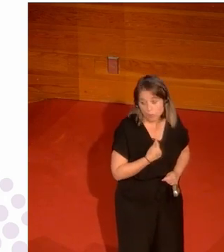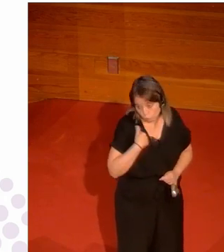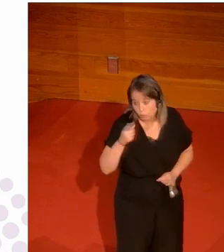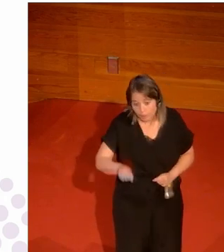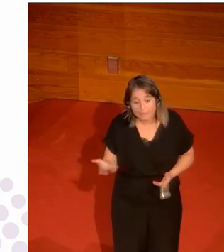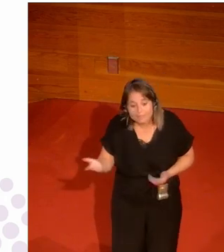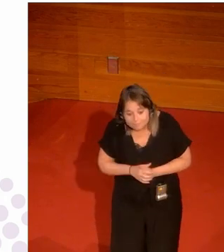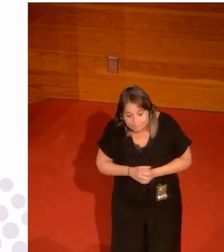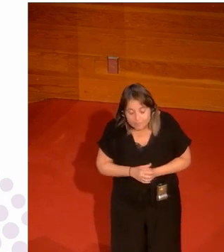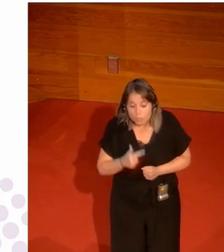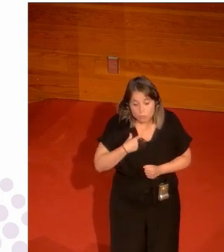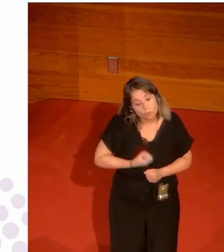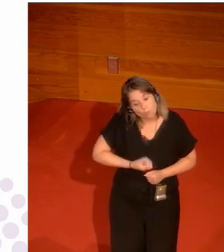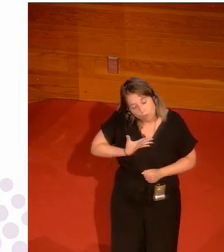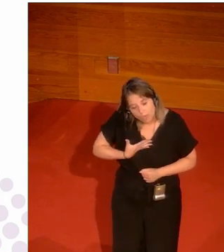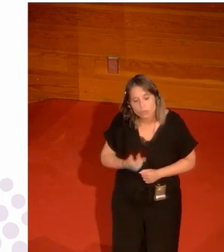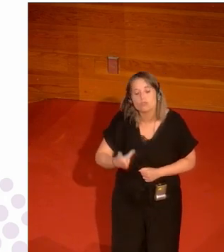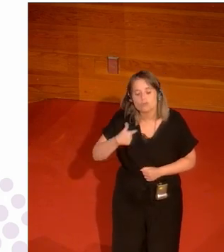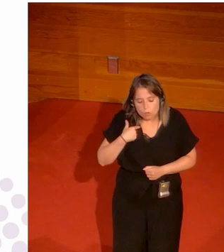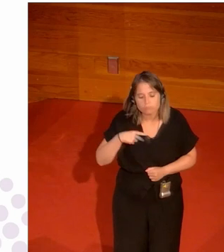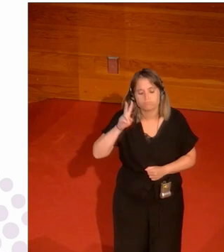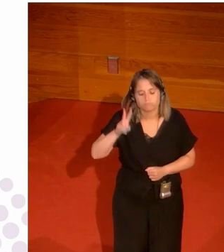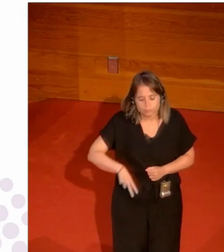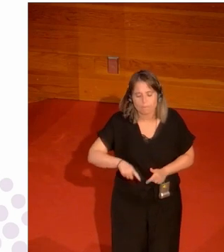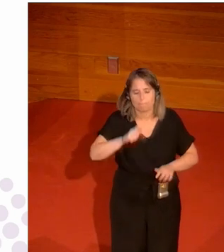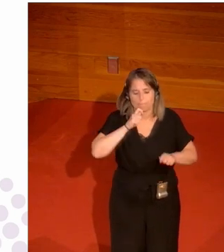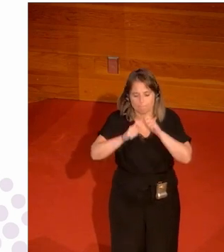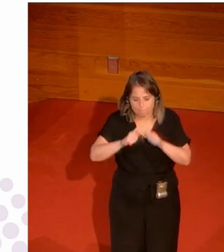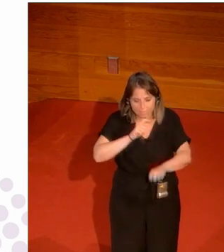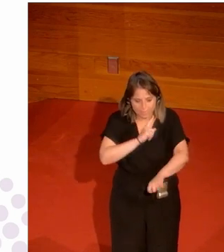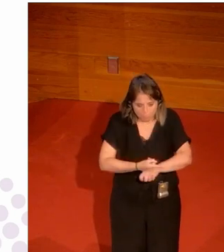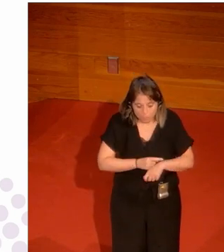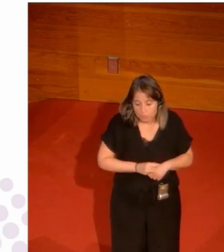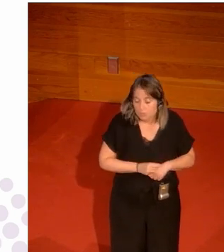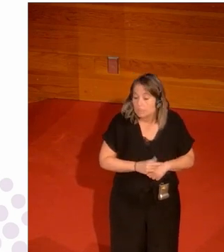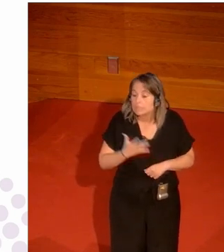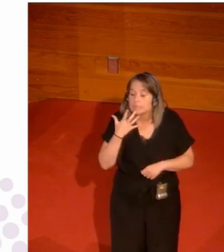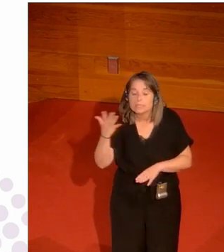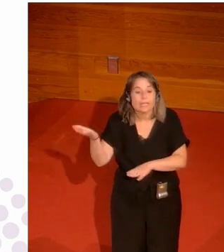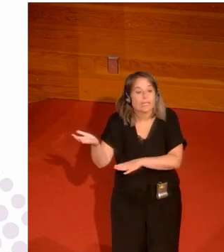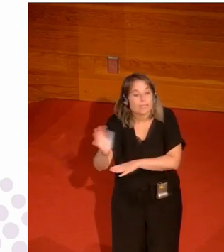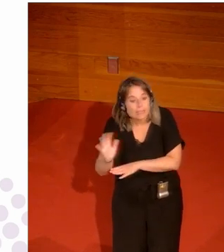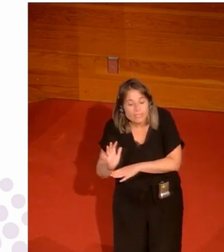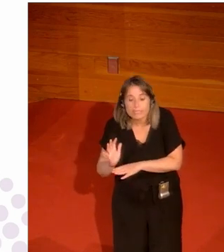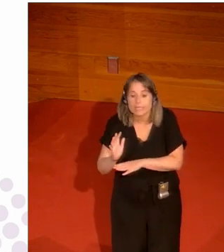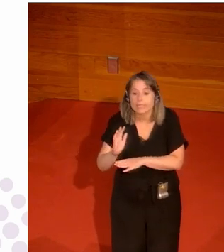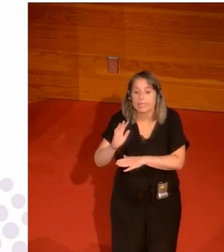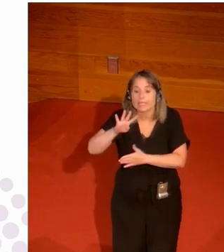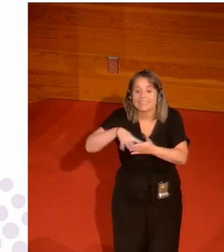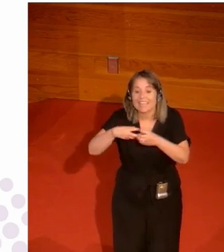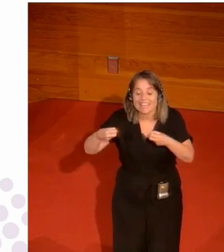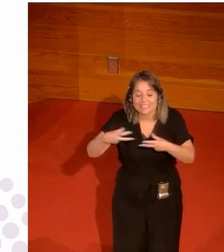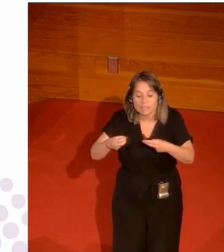y yo por vocación voy a ser periodista deportivo si me hubieran dicho que me fuera a hacer cine o teletexto pues a lo mejor me